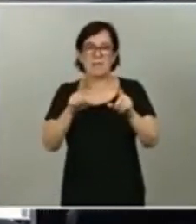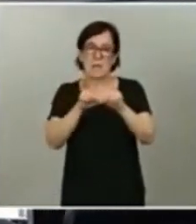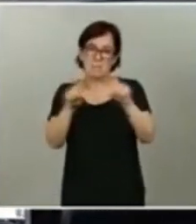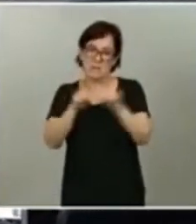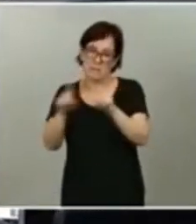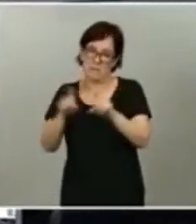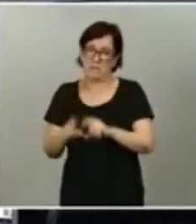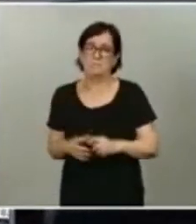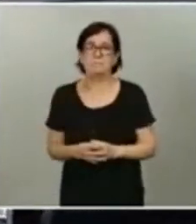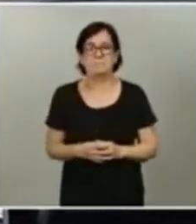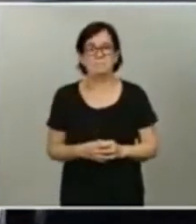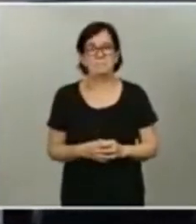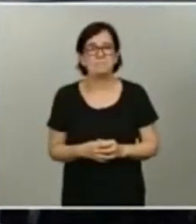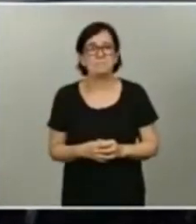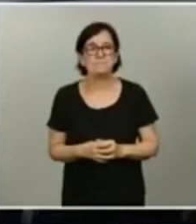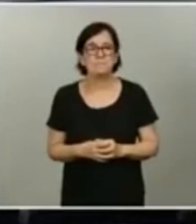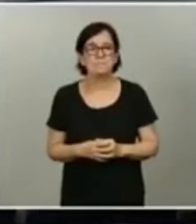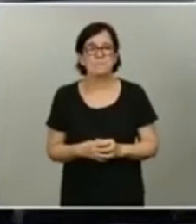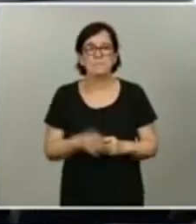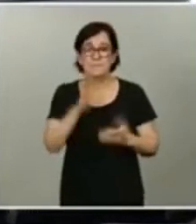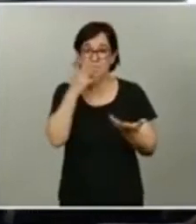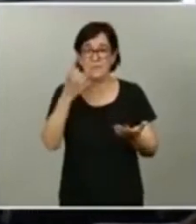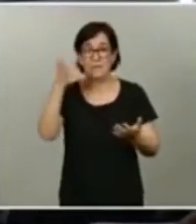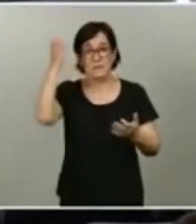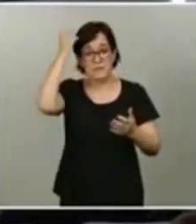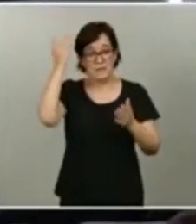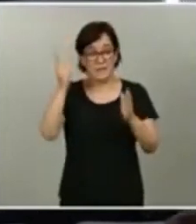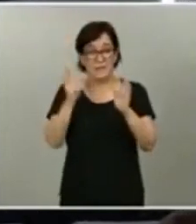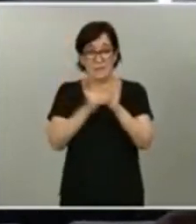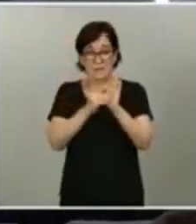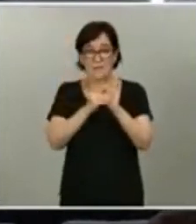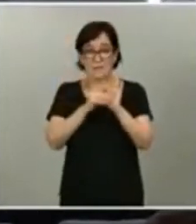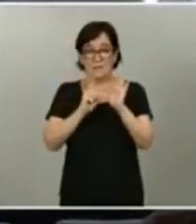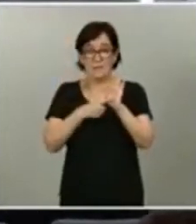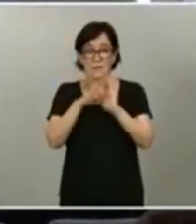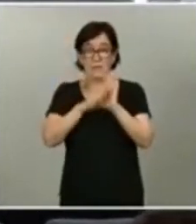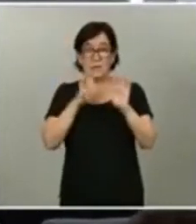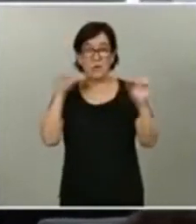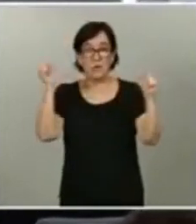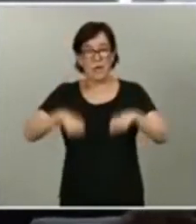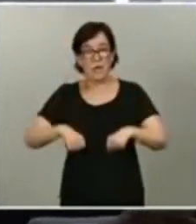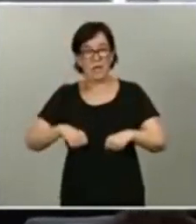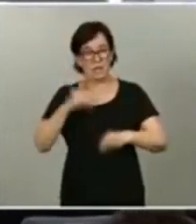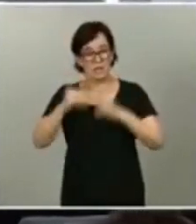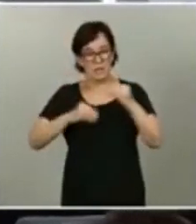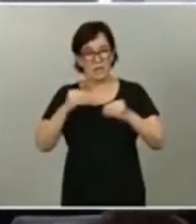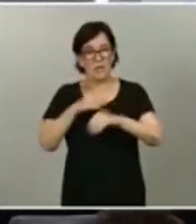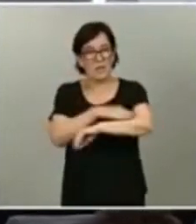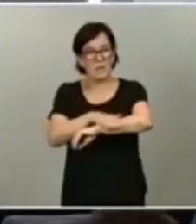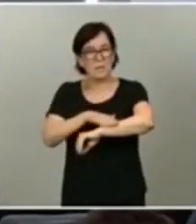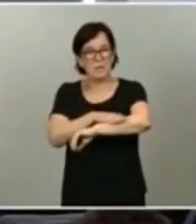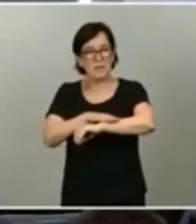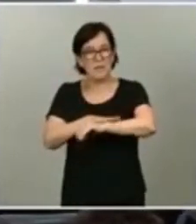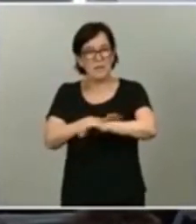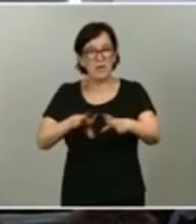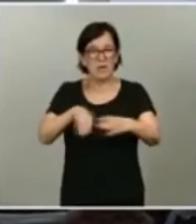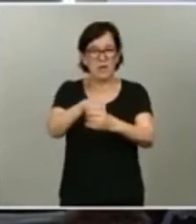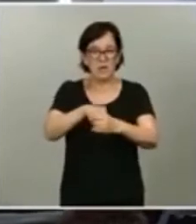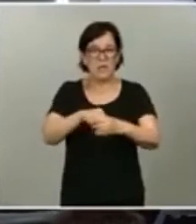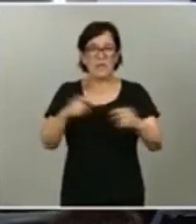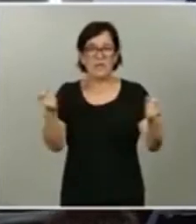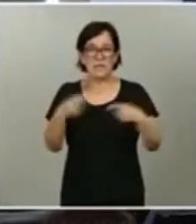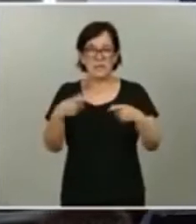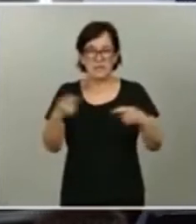Por otra parte, este Real Decreto Ley incluye el acuerdo que se alcanzó por el Ministerio de Inclusión, Seguridad Social y